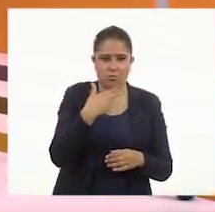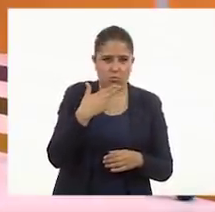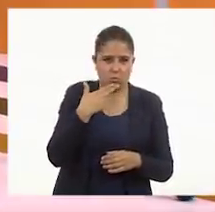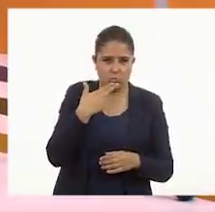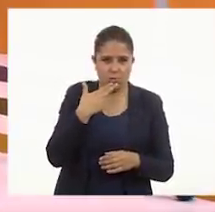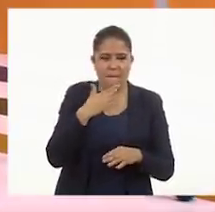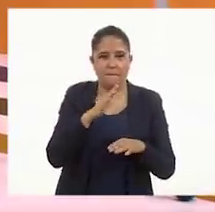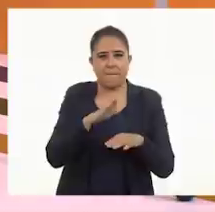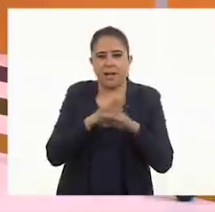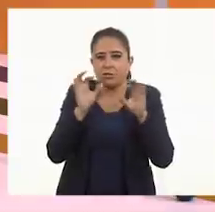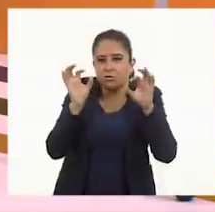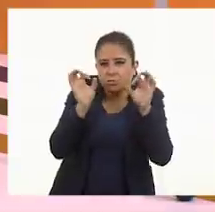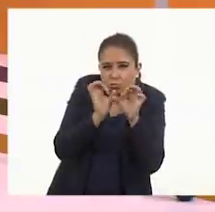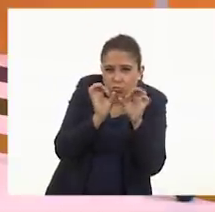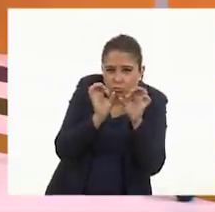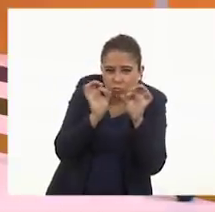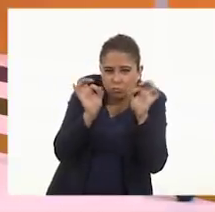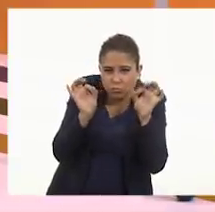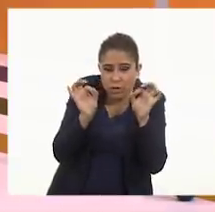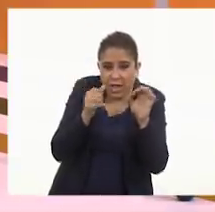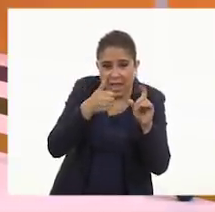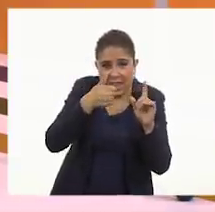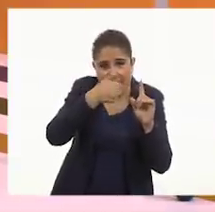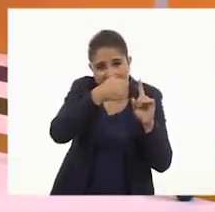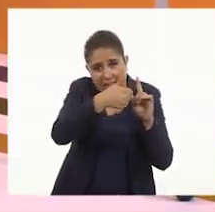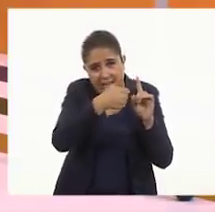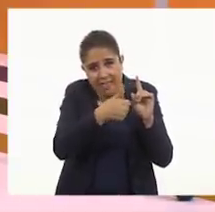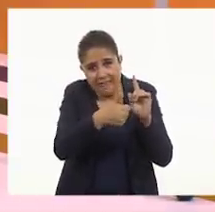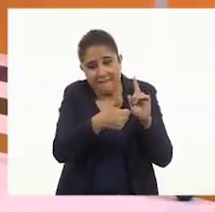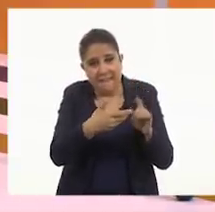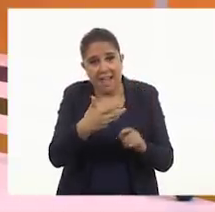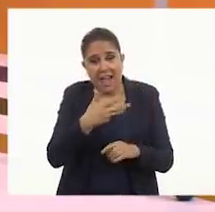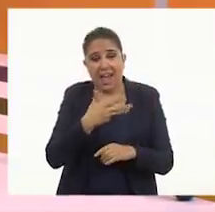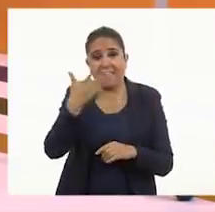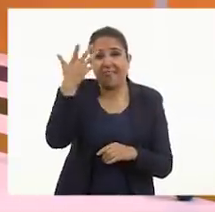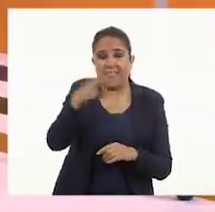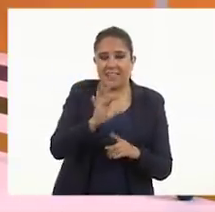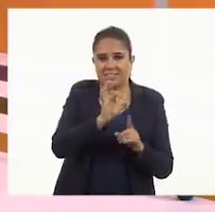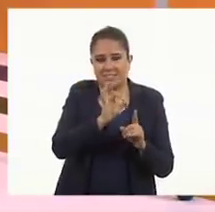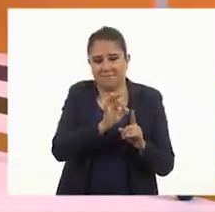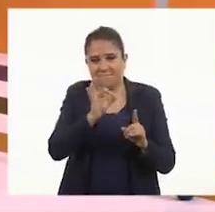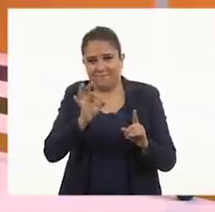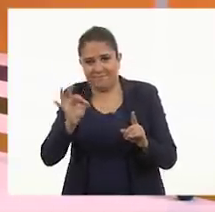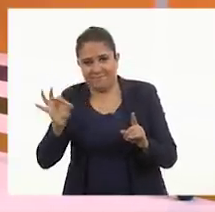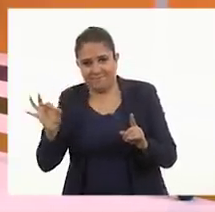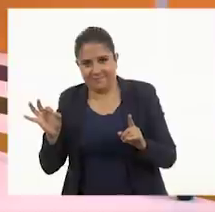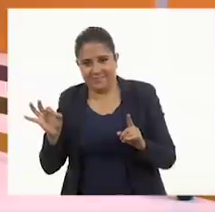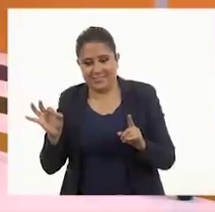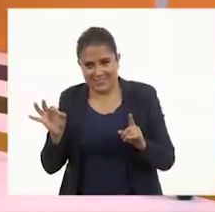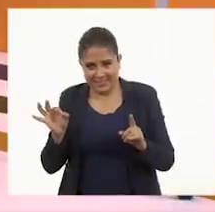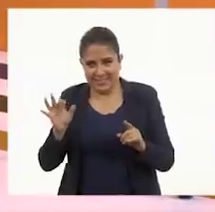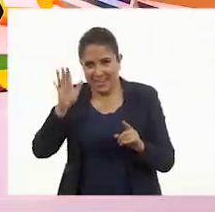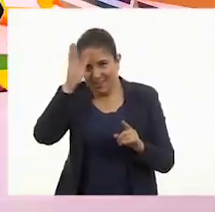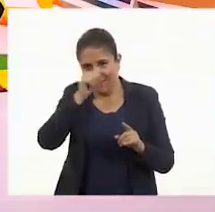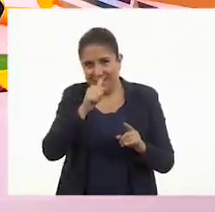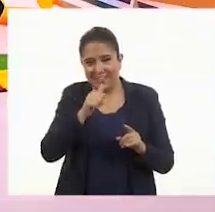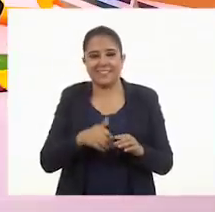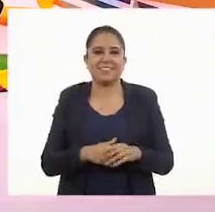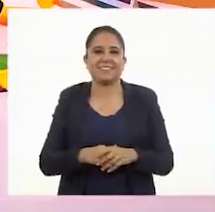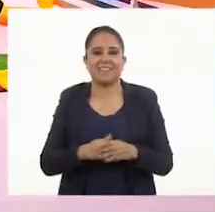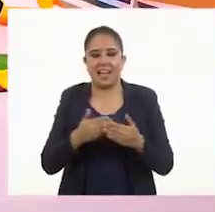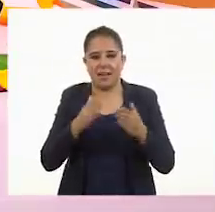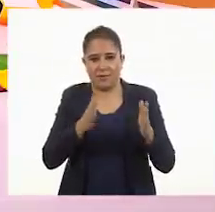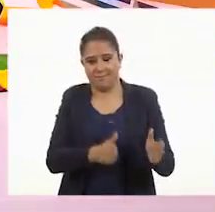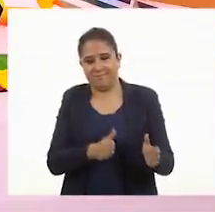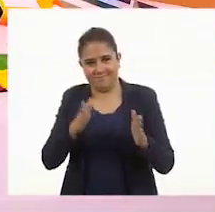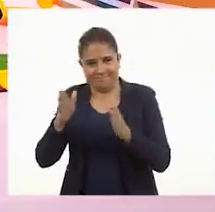que son más pequeñas y que cada una tiene 10 fichitas. ¿De acuerdo? Vamos a dejarlas a un